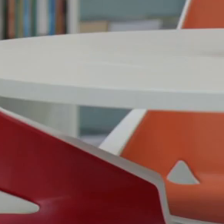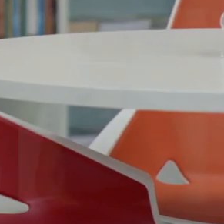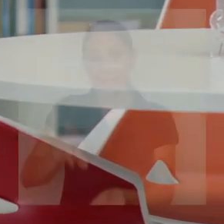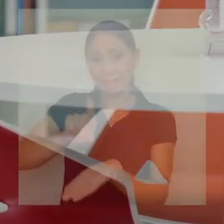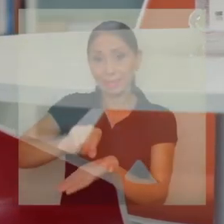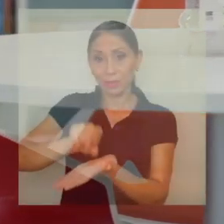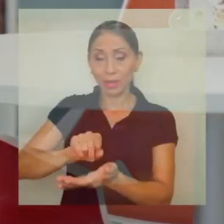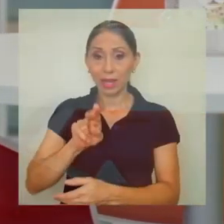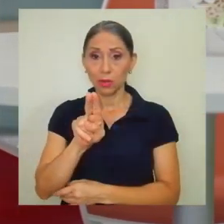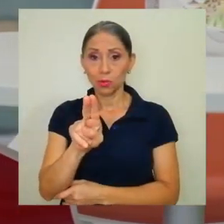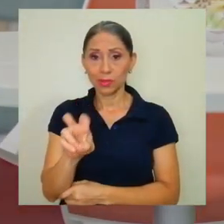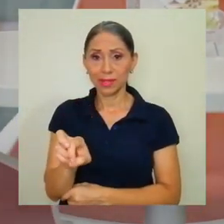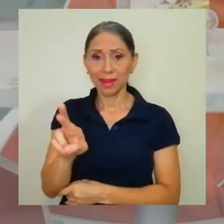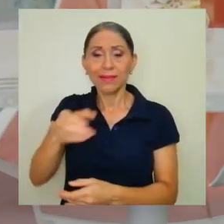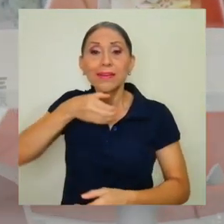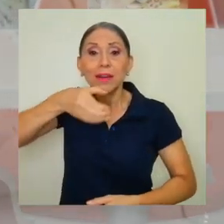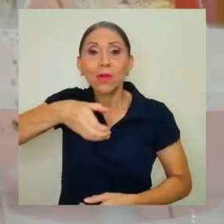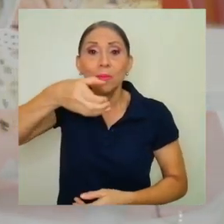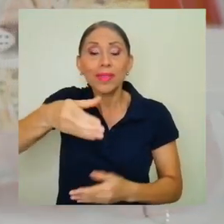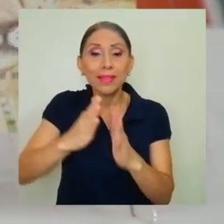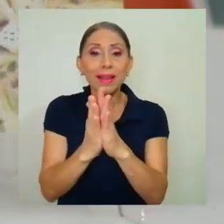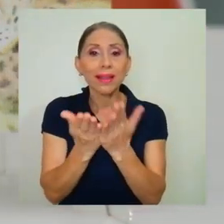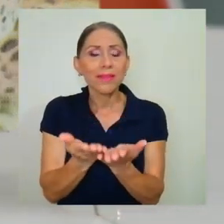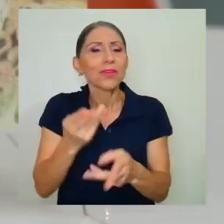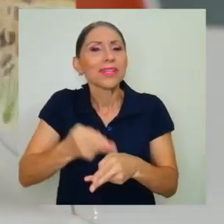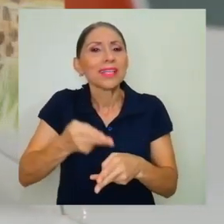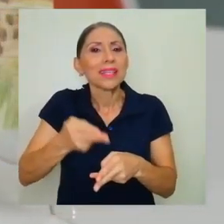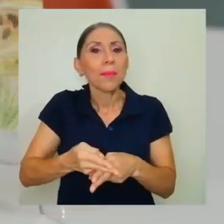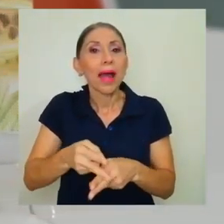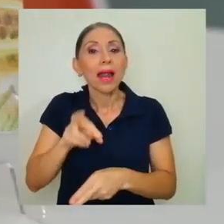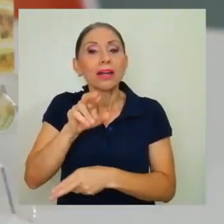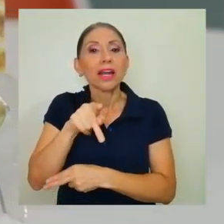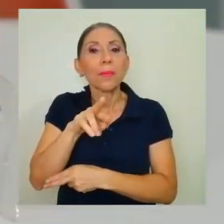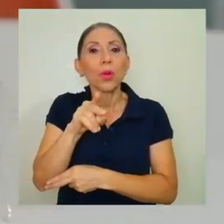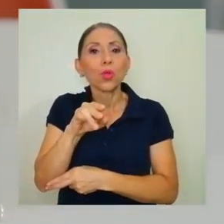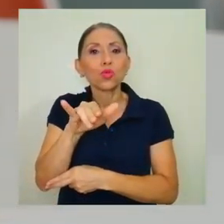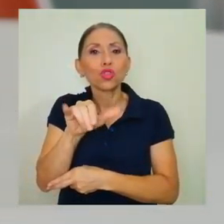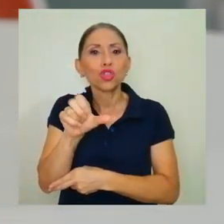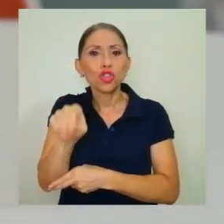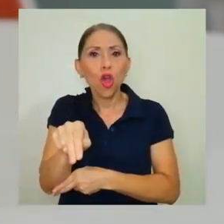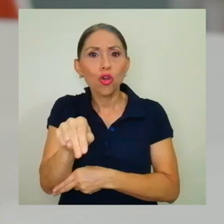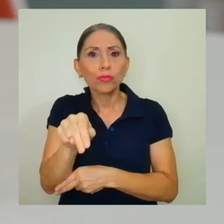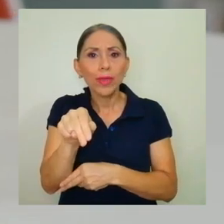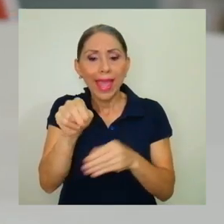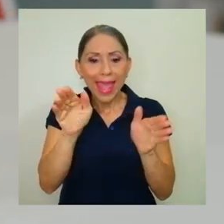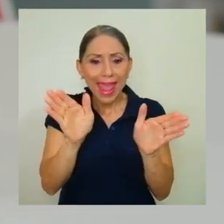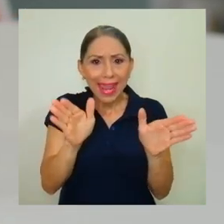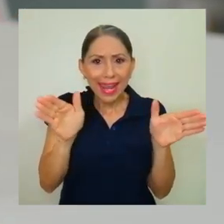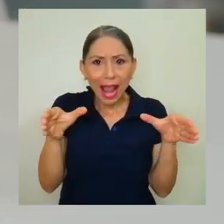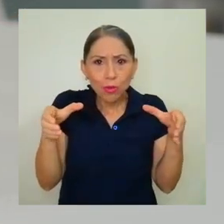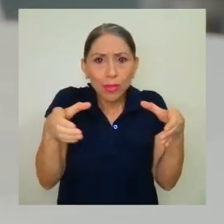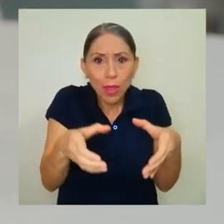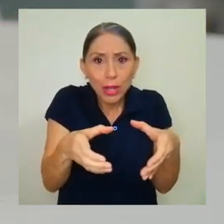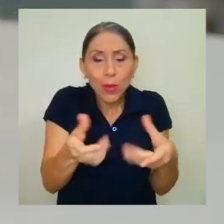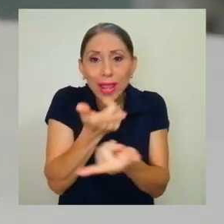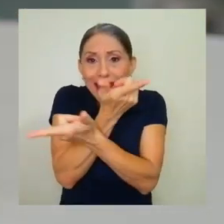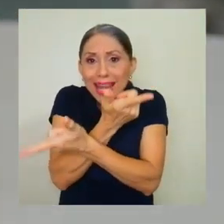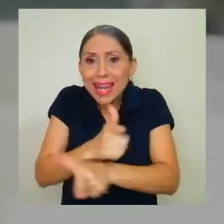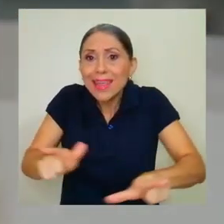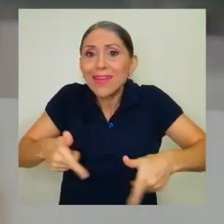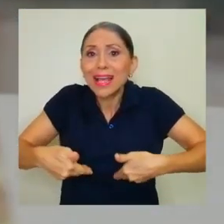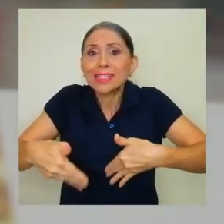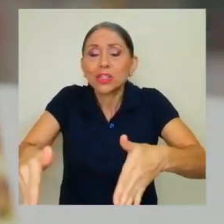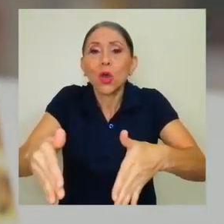La editorial UCR le recomienda el libro Reproducción en cautiverio y liberación de fauna silvestre en Costa Rica.